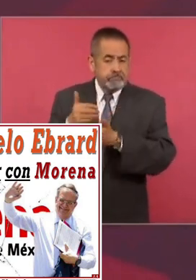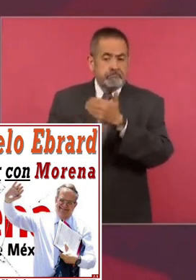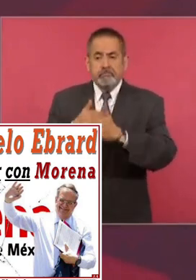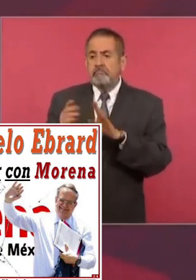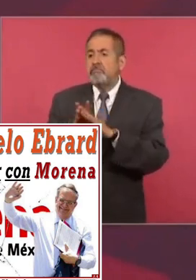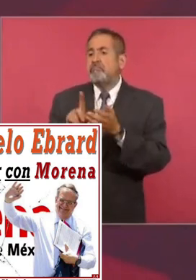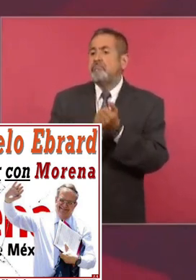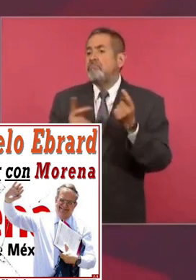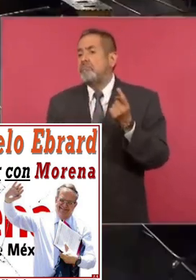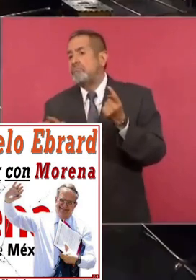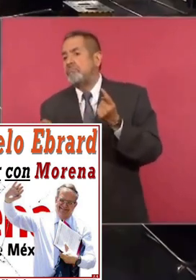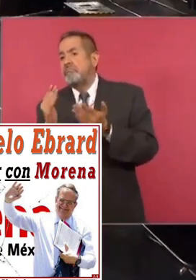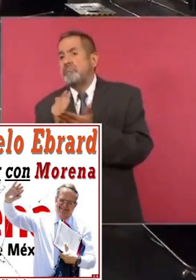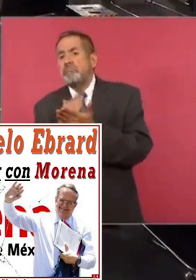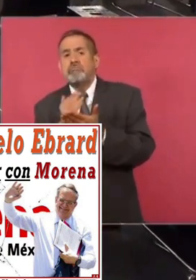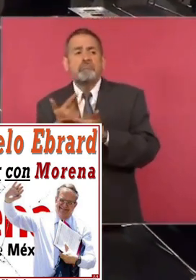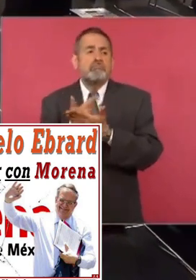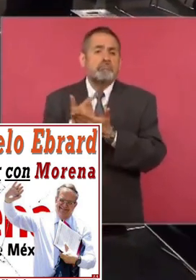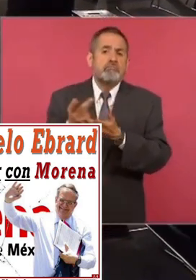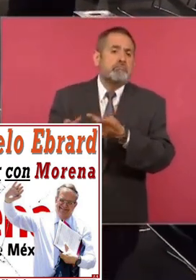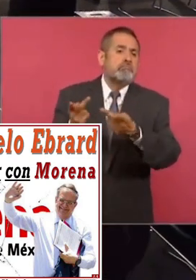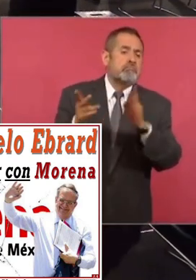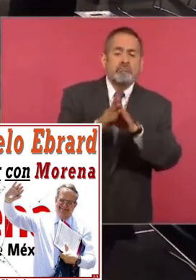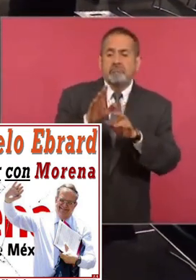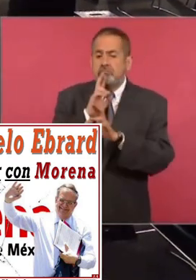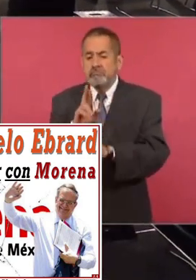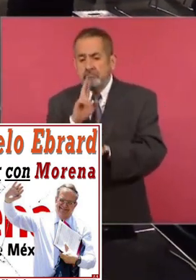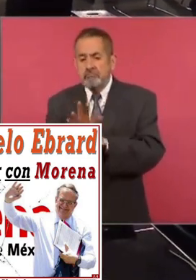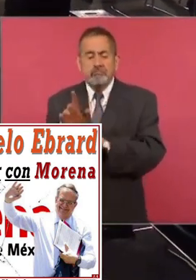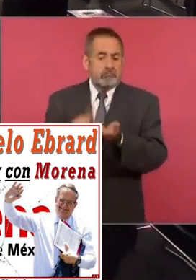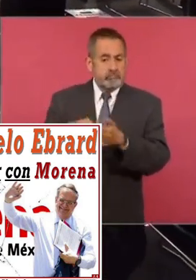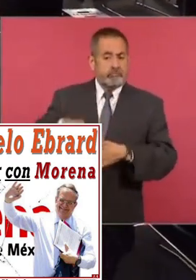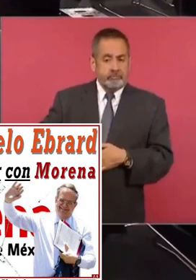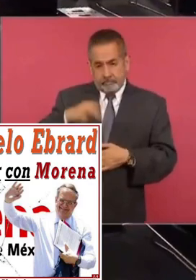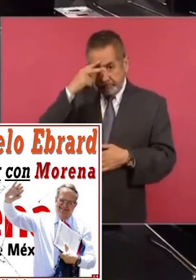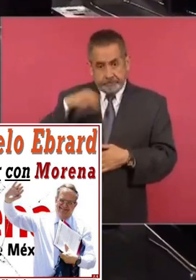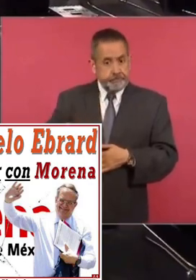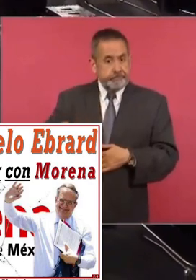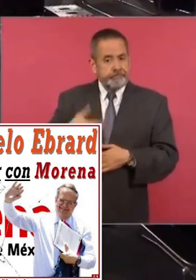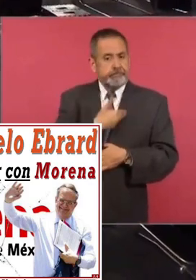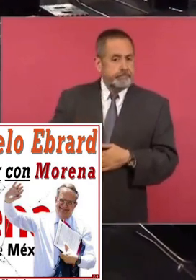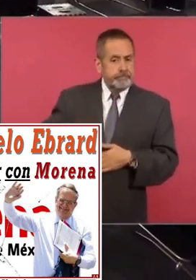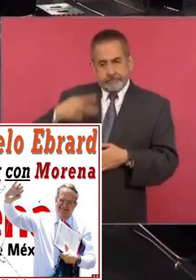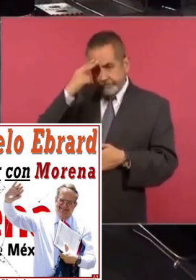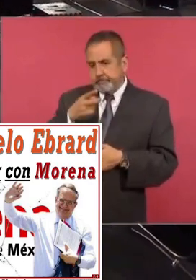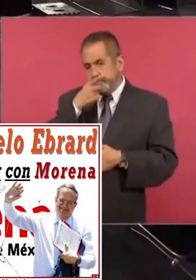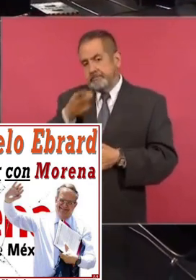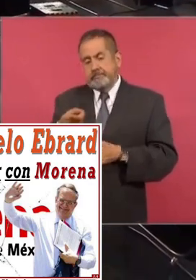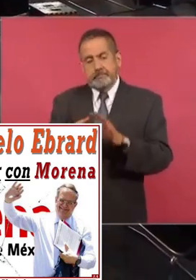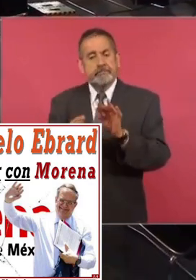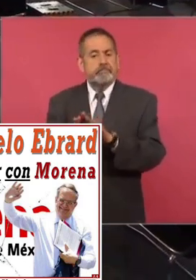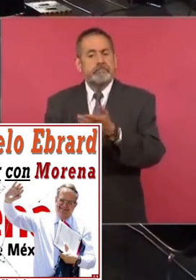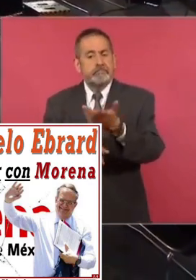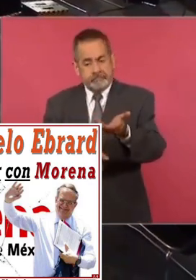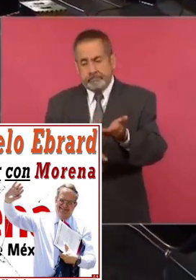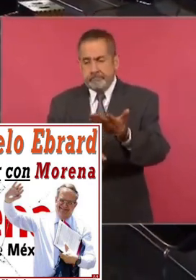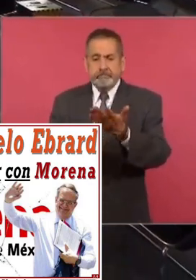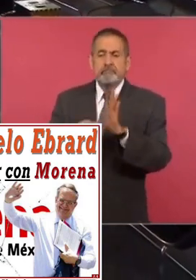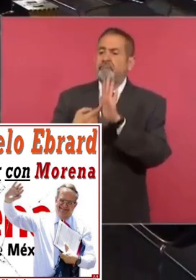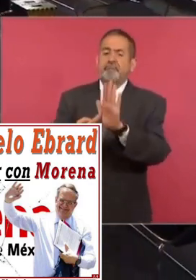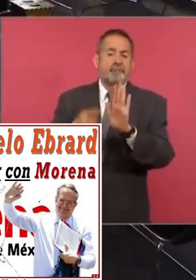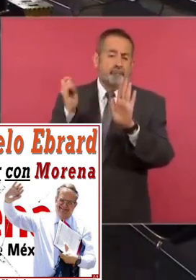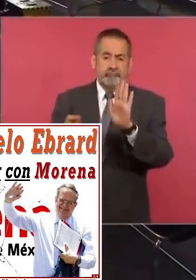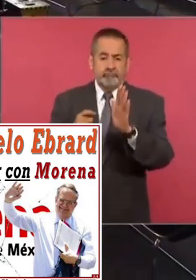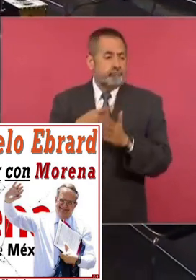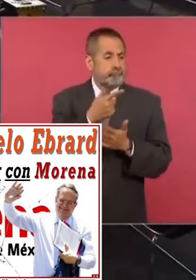el levantamiento de las diferentes encuestas, cuáles fueron esos resultados, aquí el presidente incluso mencionaba, lo que significa que